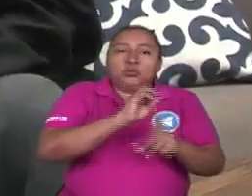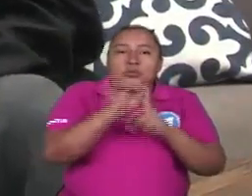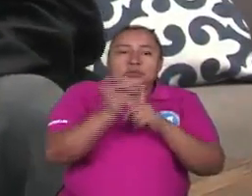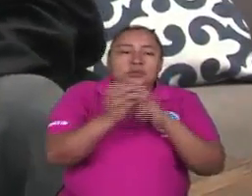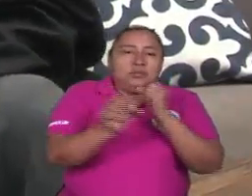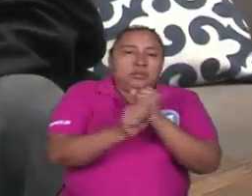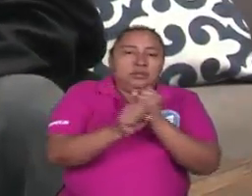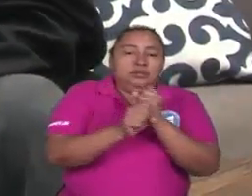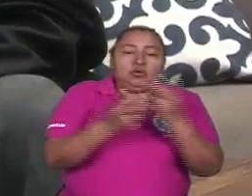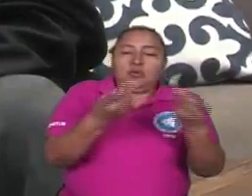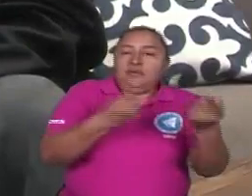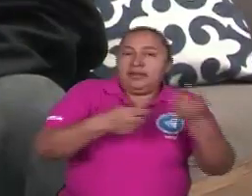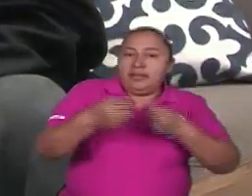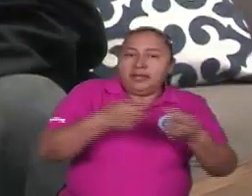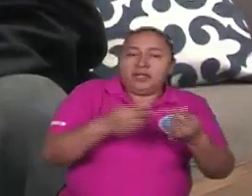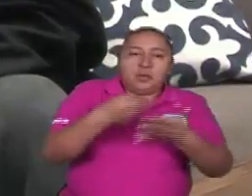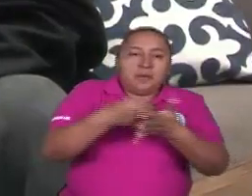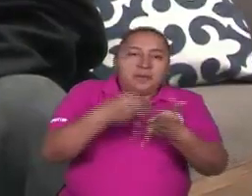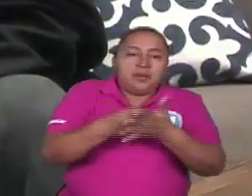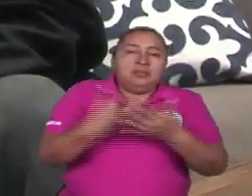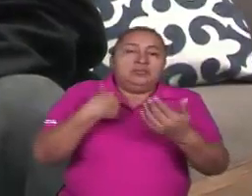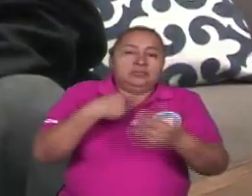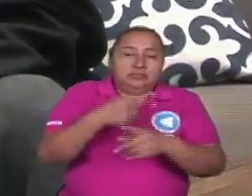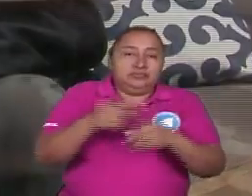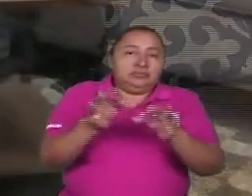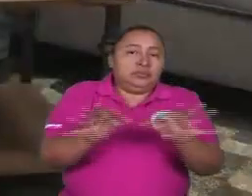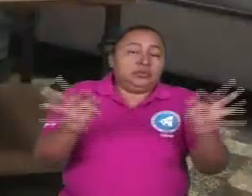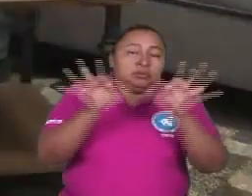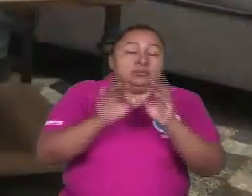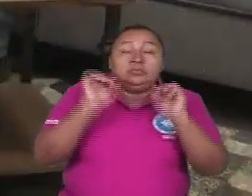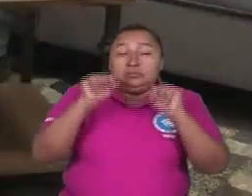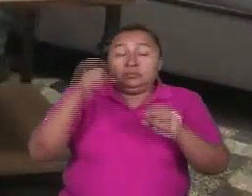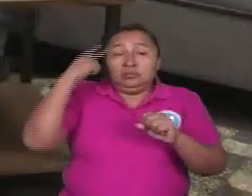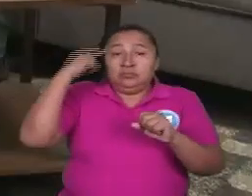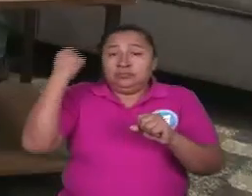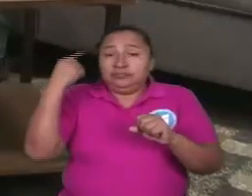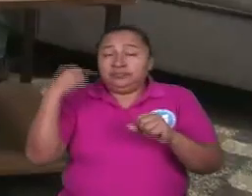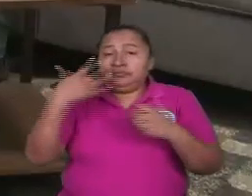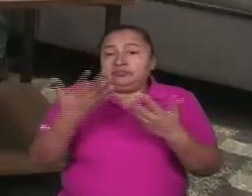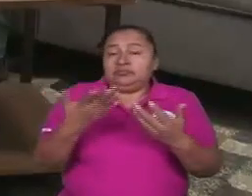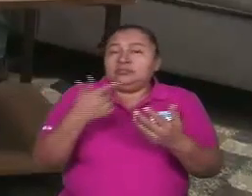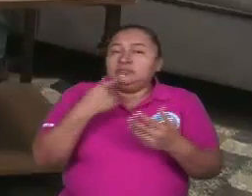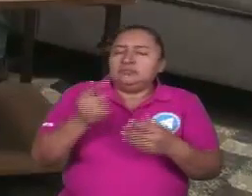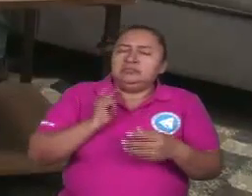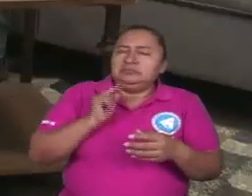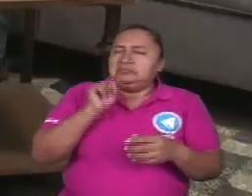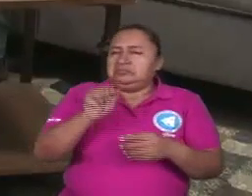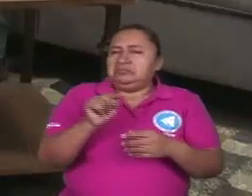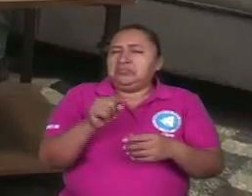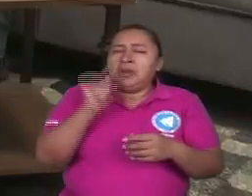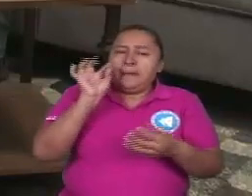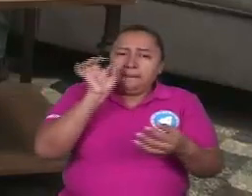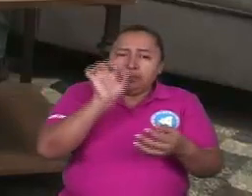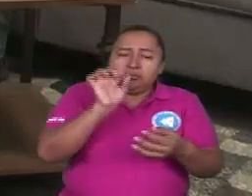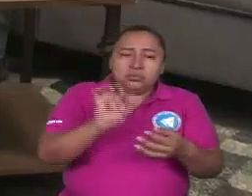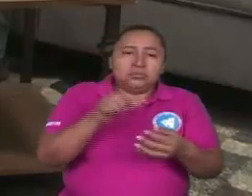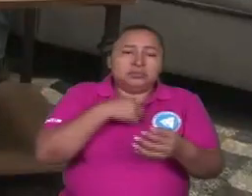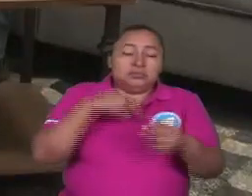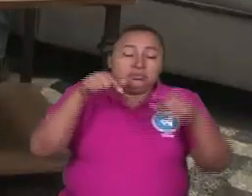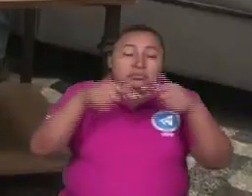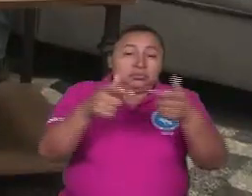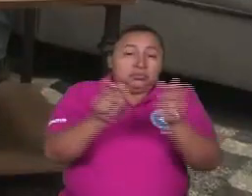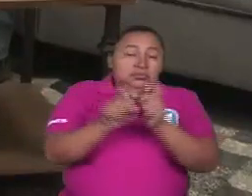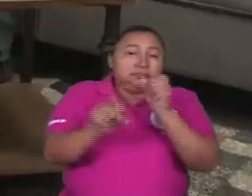negocios y de la intermediación que son y podríamos entenderlo también sin ánimo de hacer un señalamiento puntual a partir de esta clase